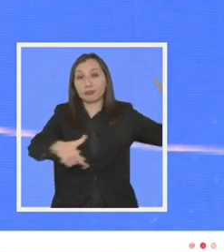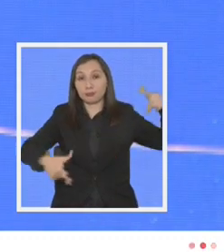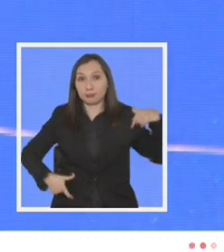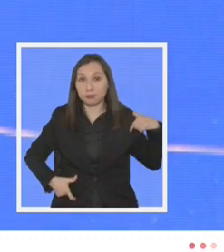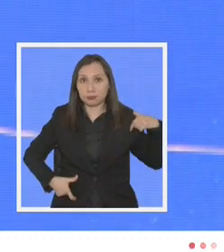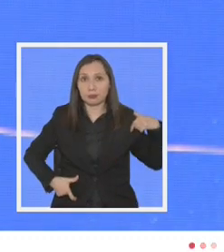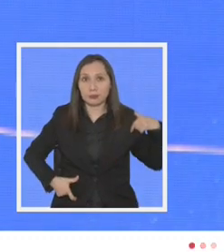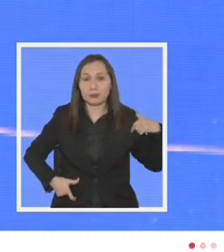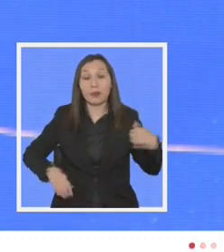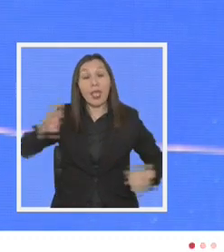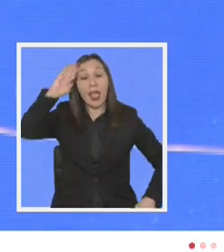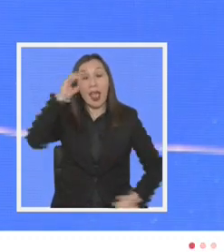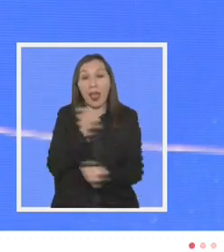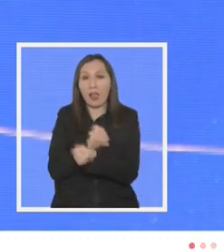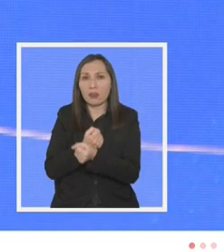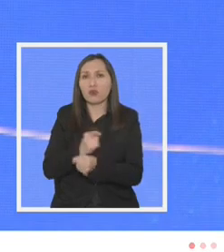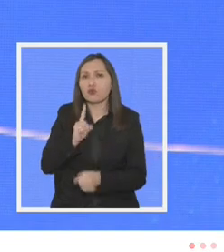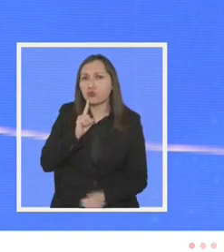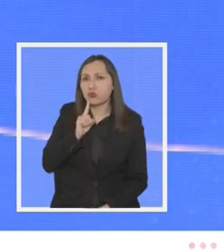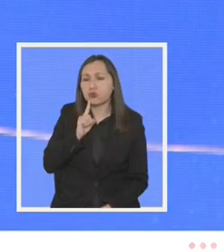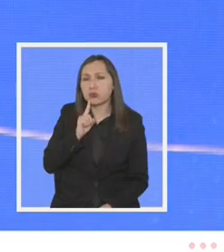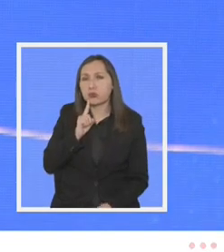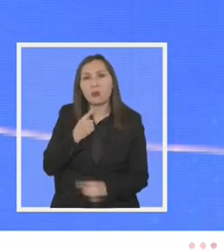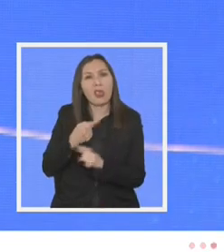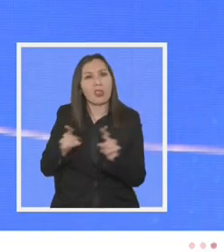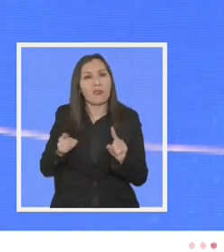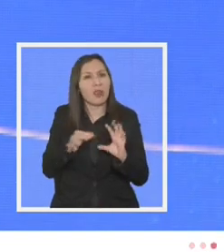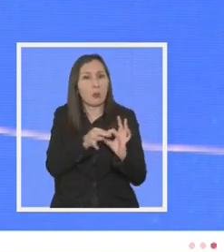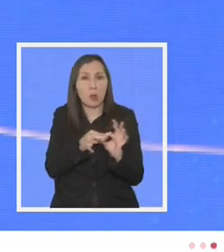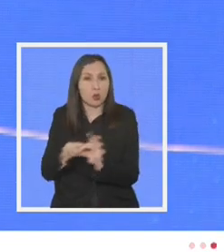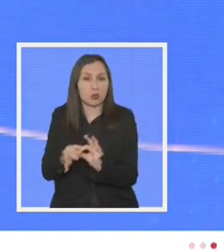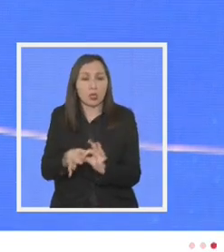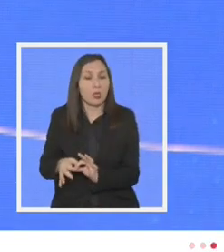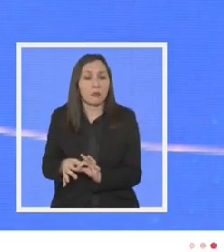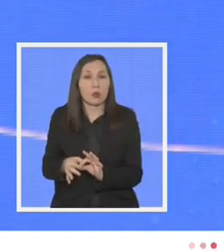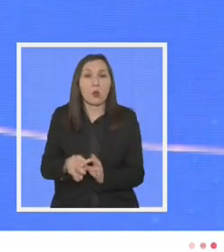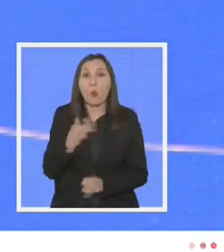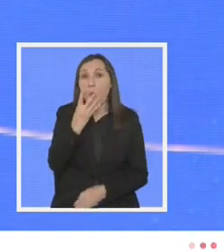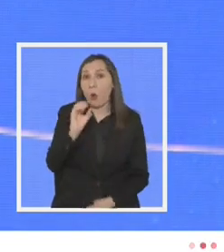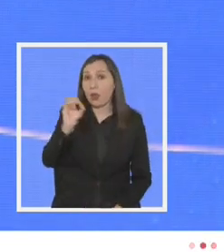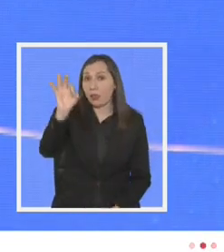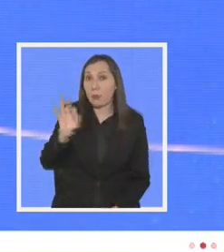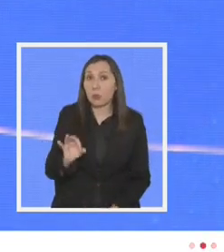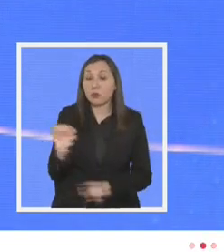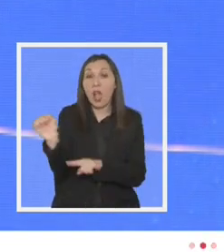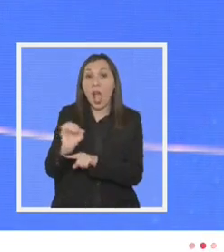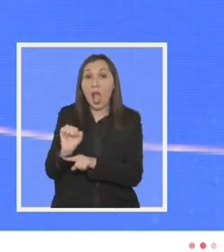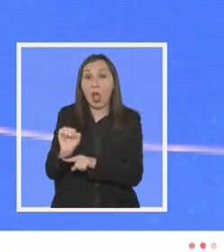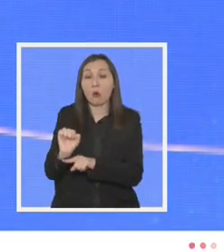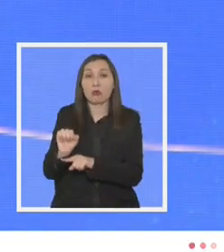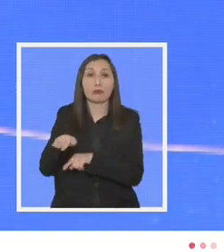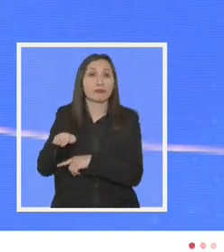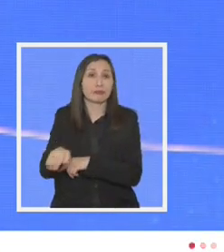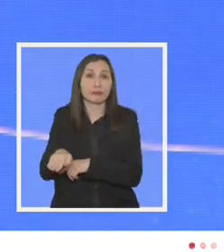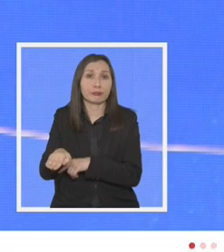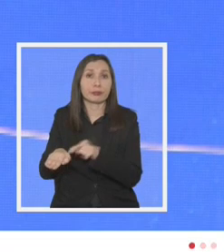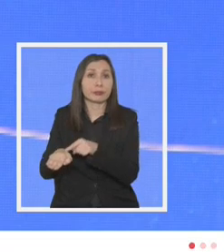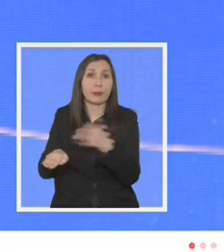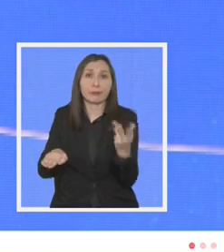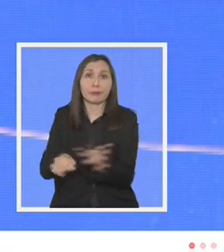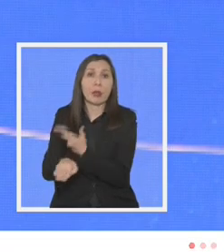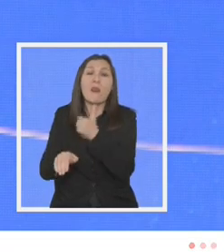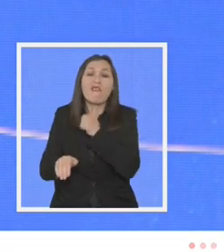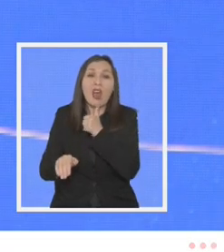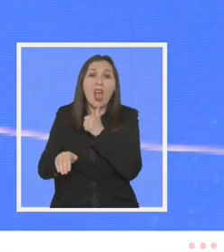carabineros tenía por diferentes motivos un 40% de vehículos detenidos por falta de repuesto